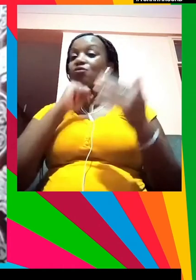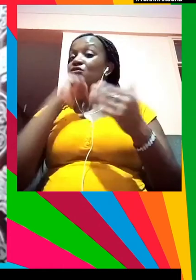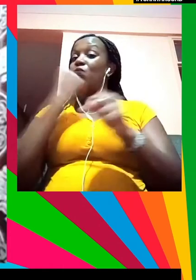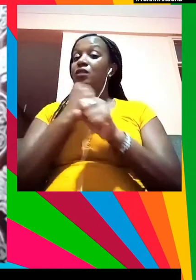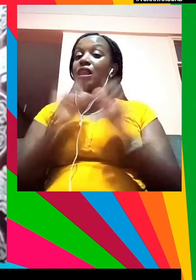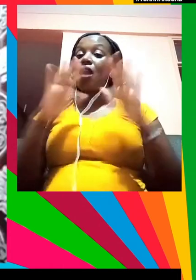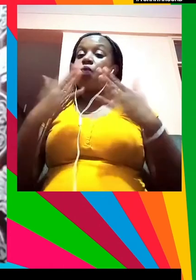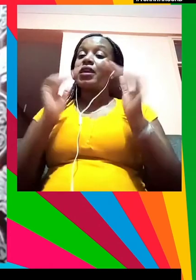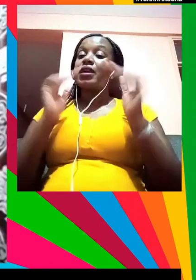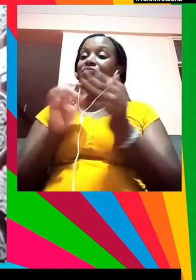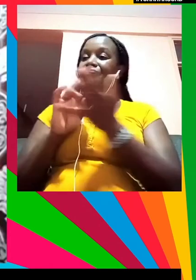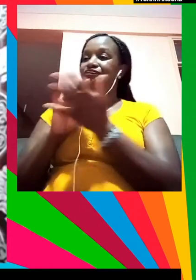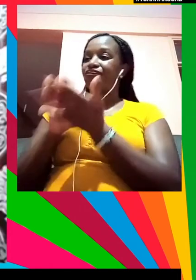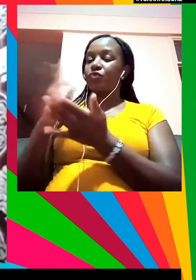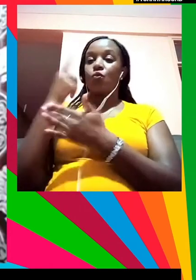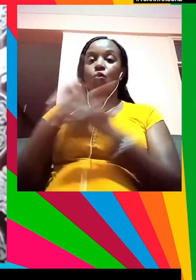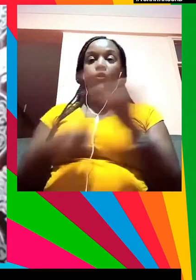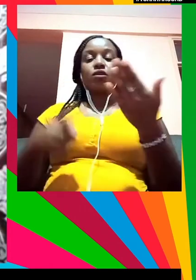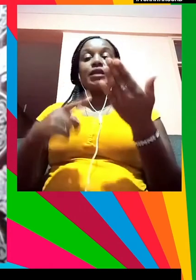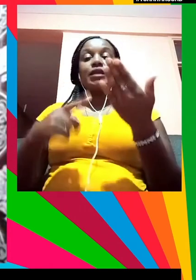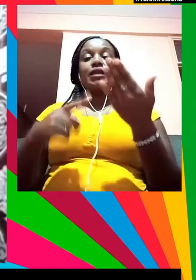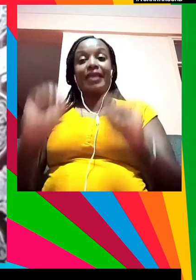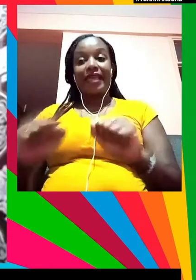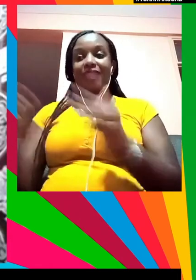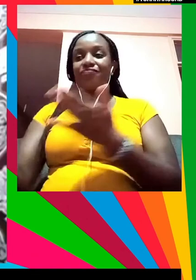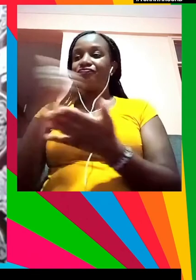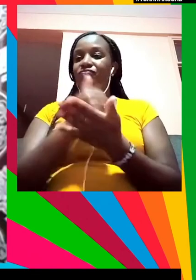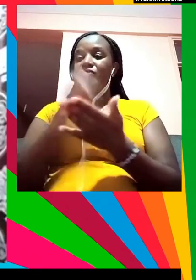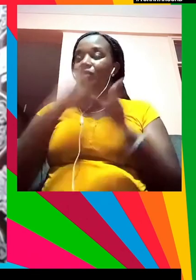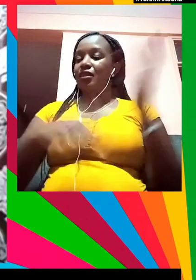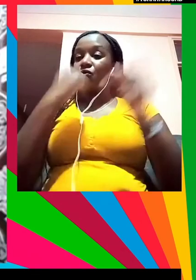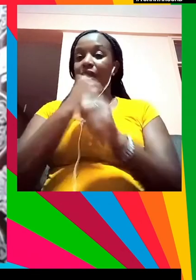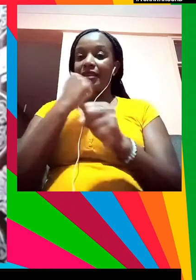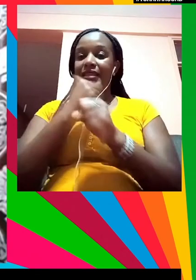ellos hemos de ver qué funciona y qué no funciona